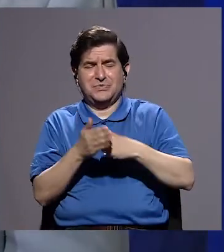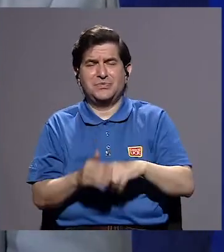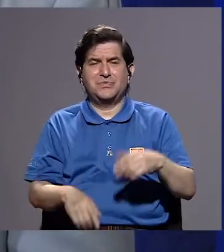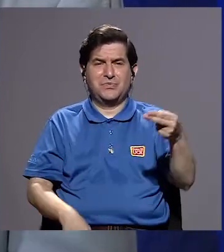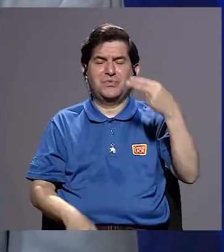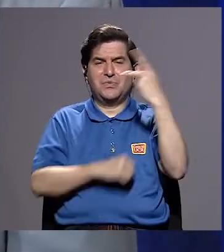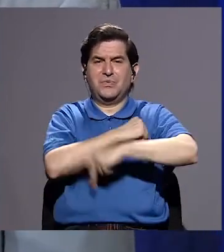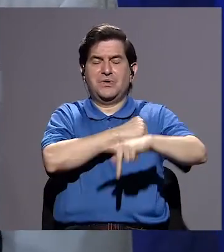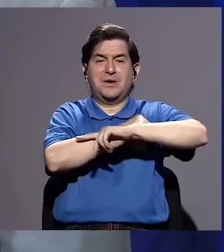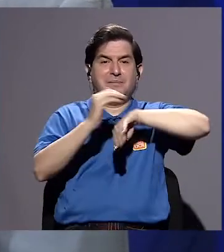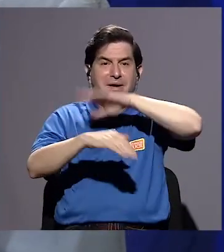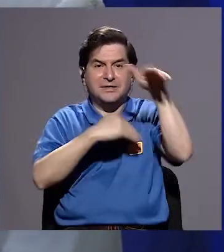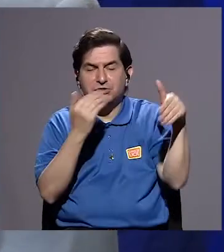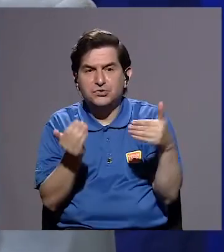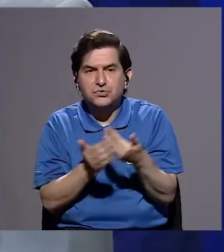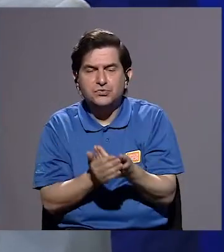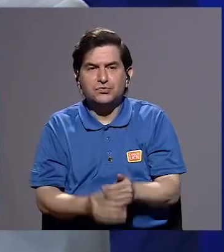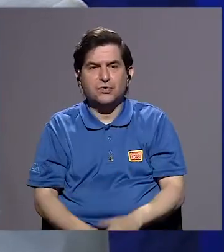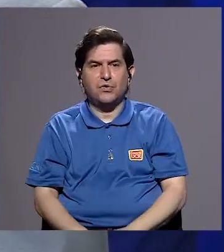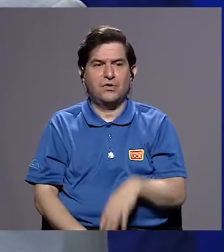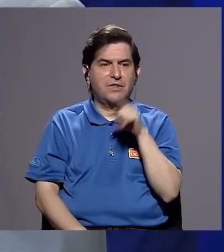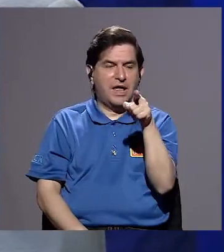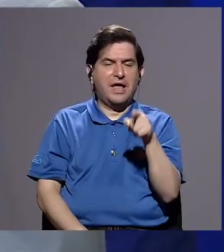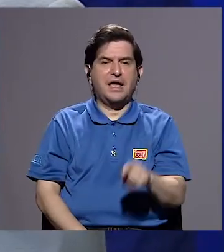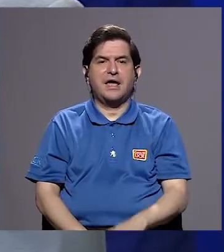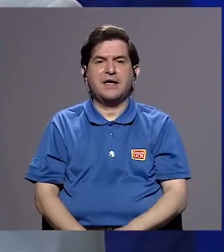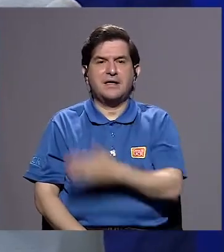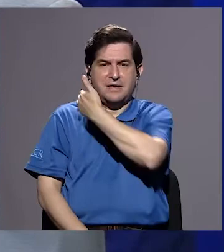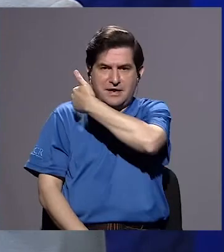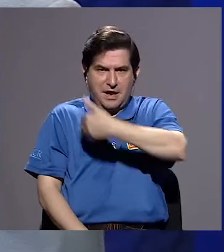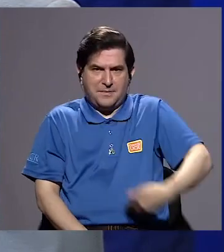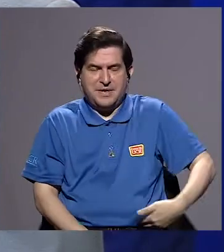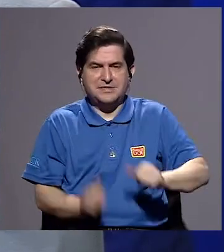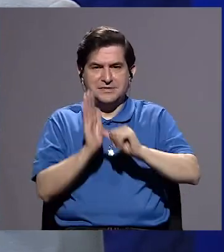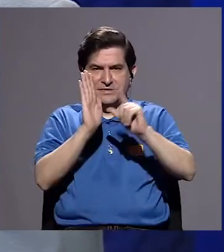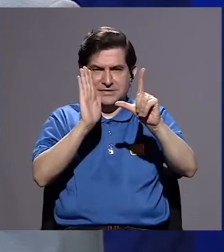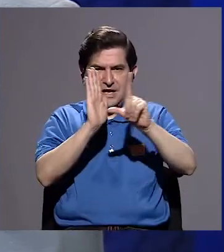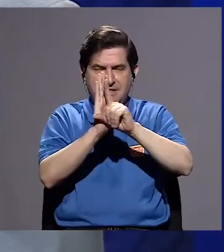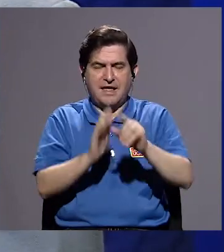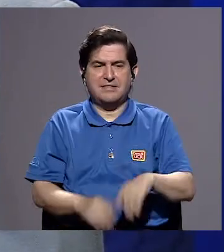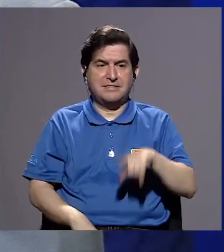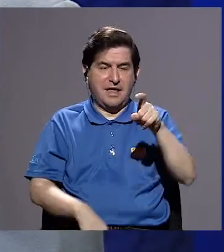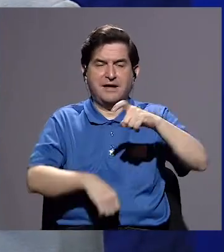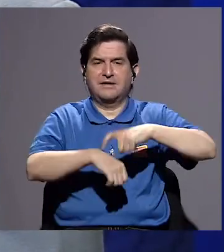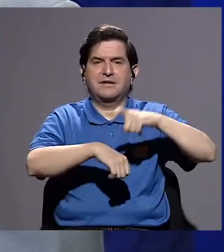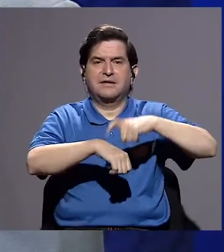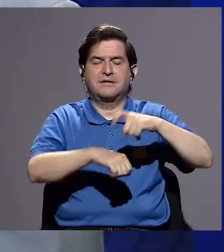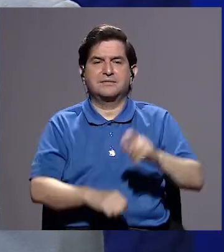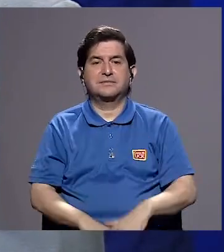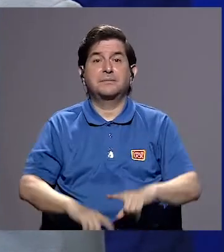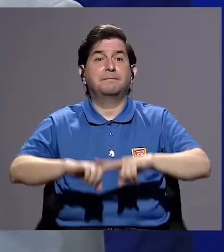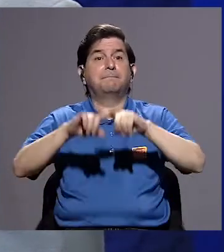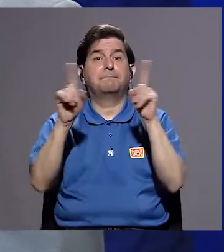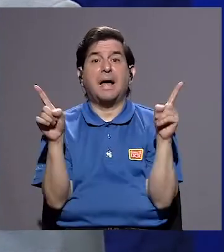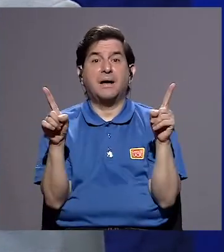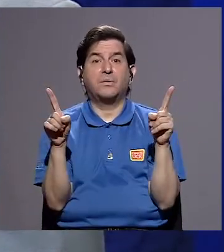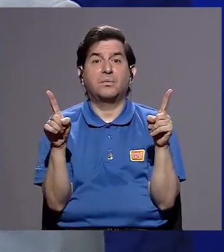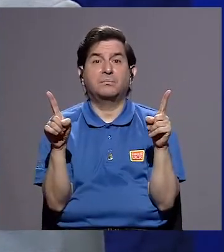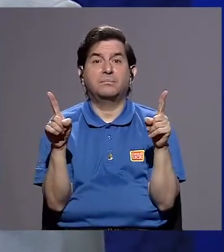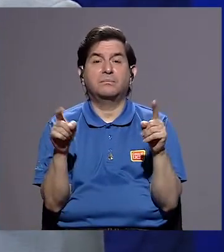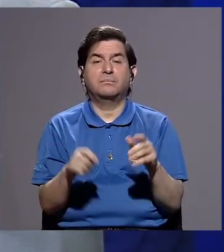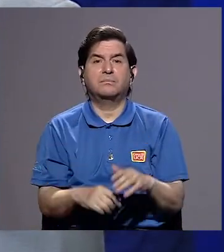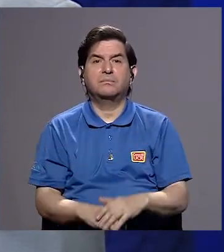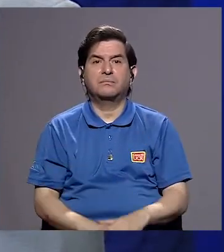la historia de este país porque todo estaba destinado a que ella fuera la presidenta de la Asamblea Legislativa en ese periodo. Y sin